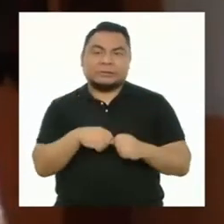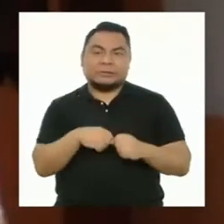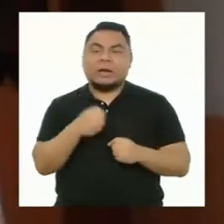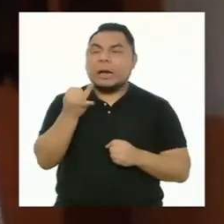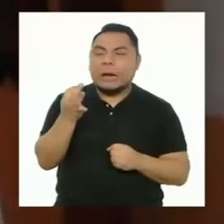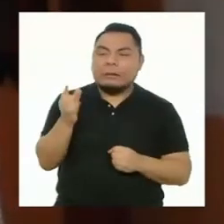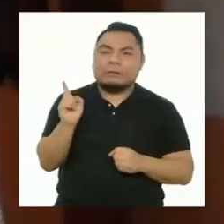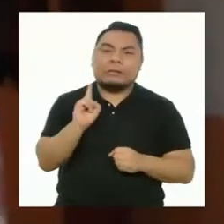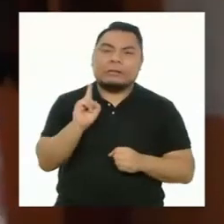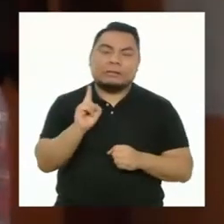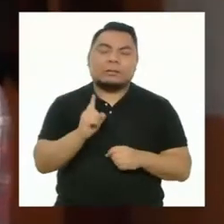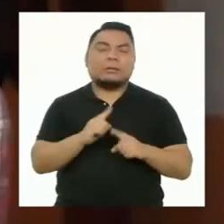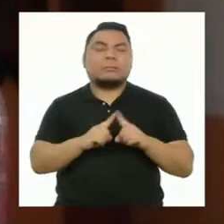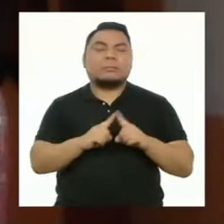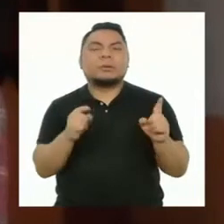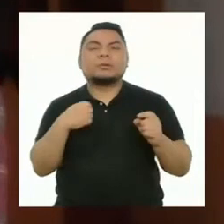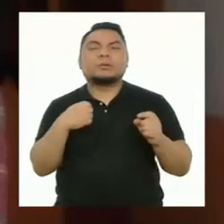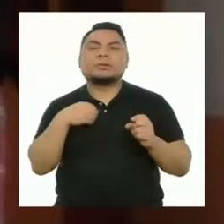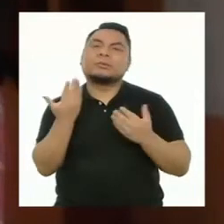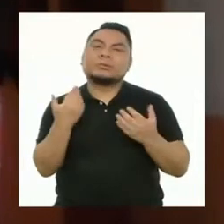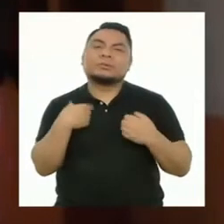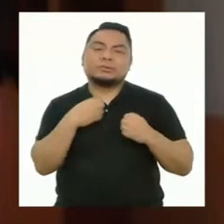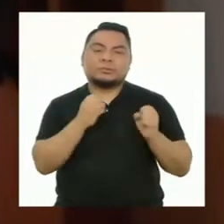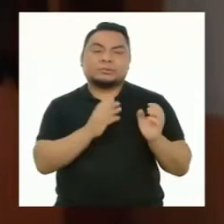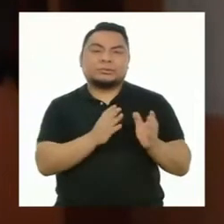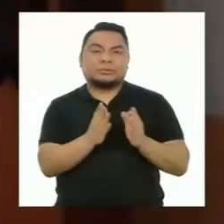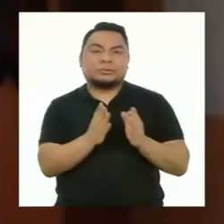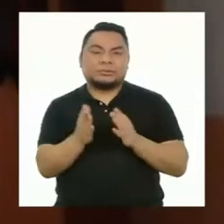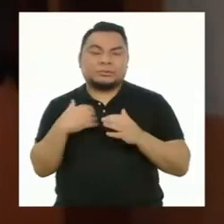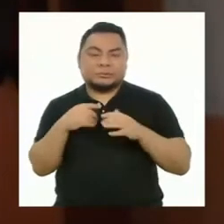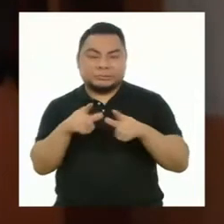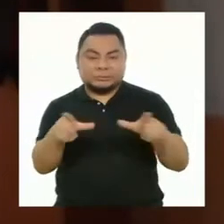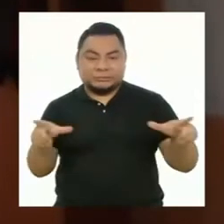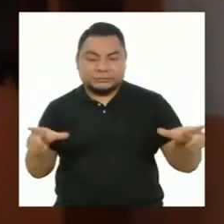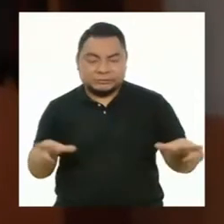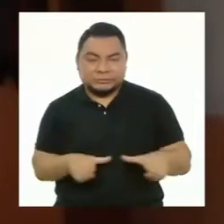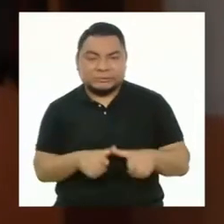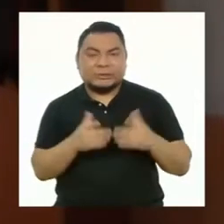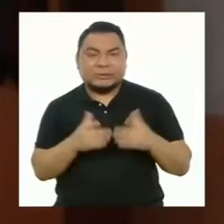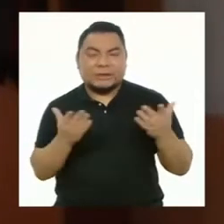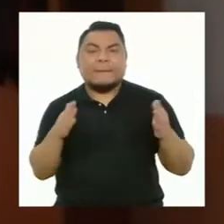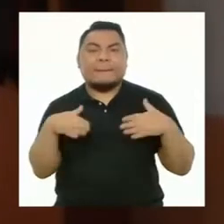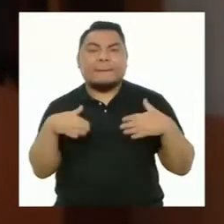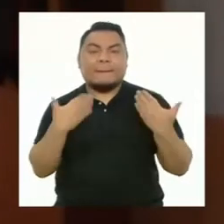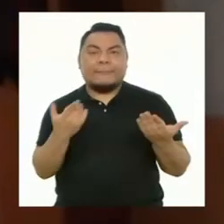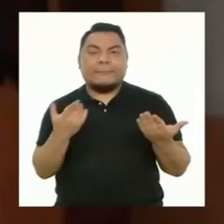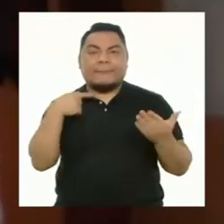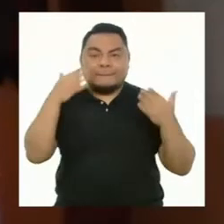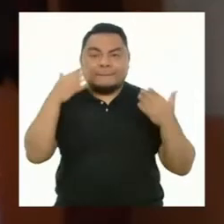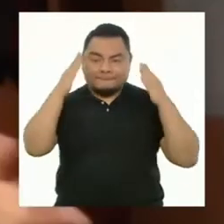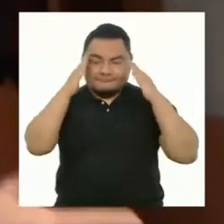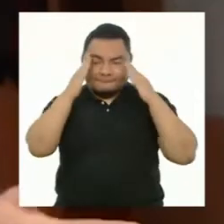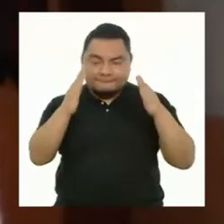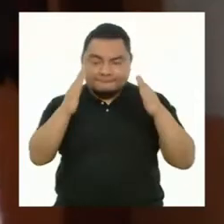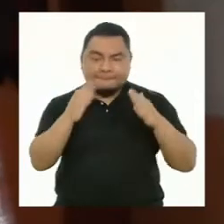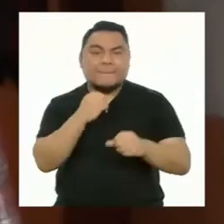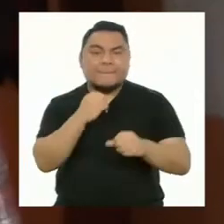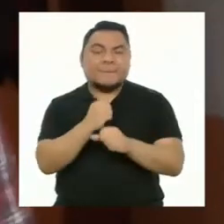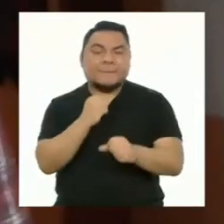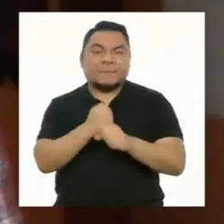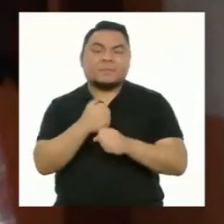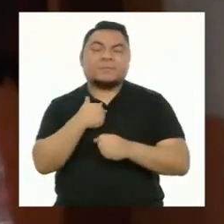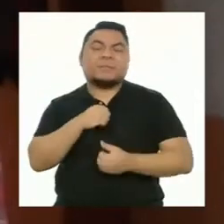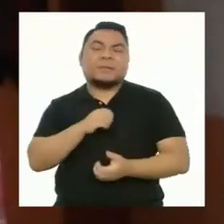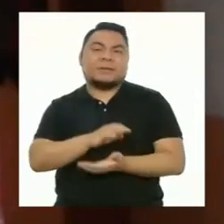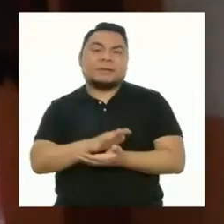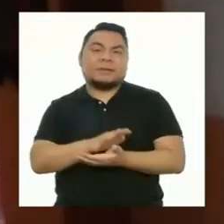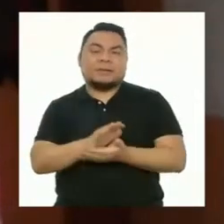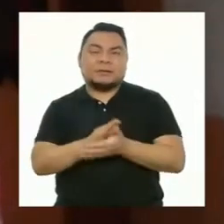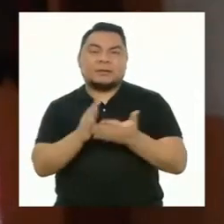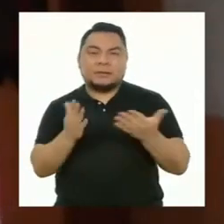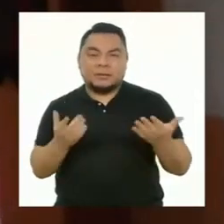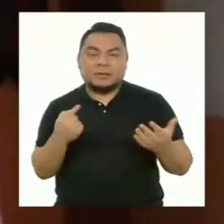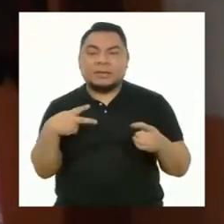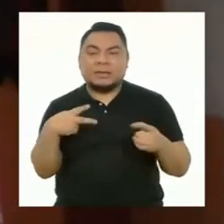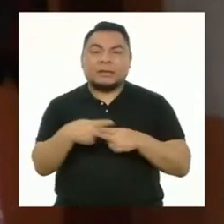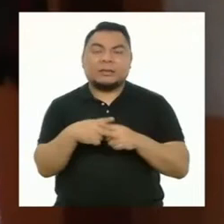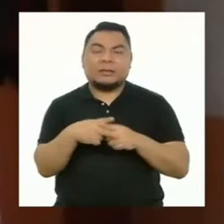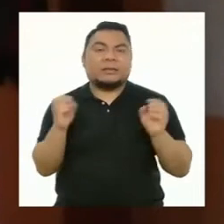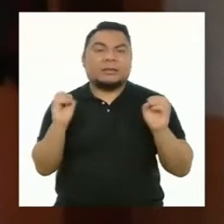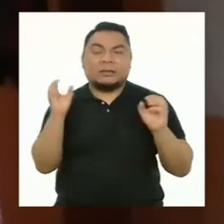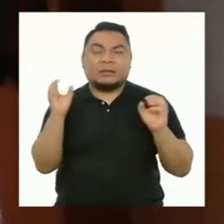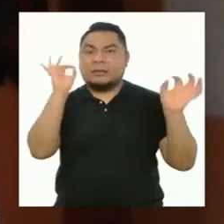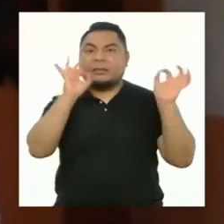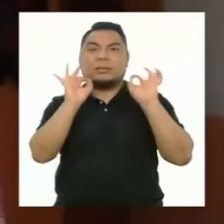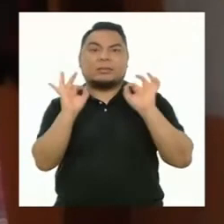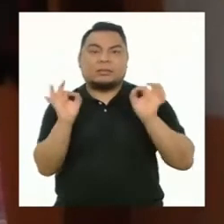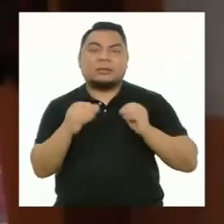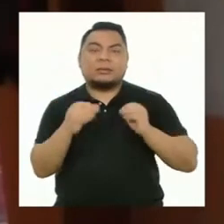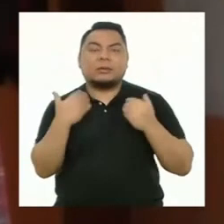Y me he organizado poniéndome en un espacio donde me podría concentrar y trabajar tranquilo, sin alguna interrupción,